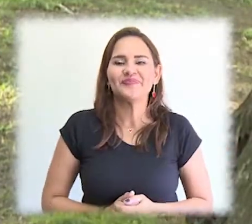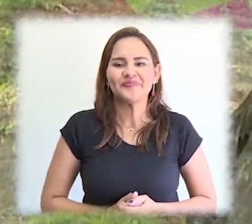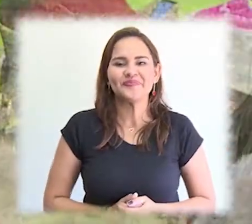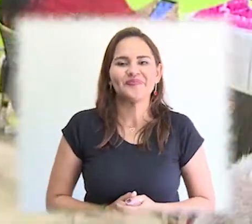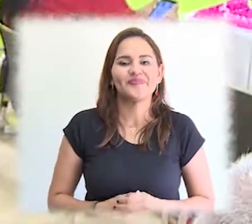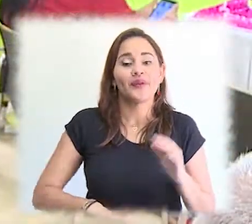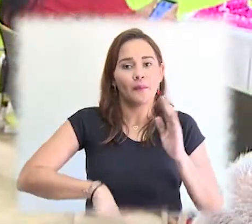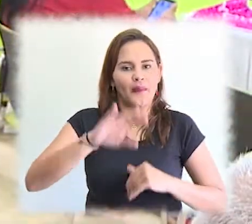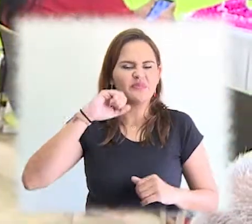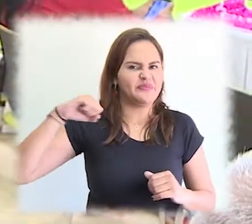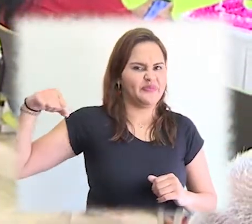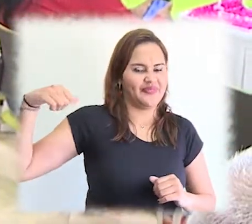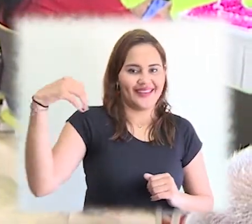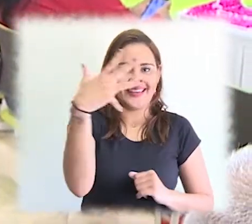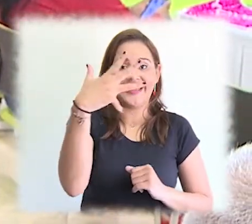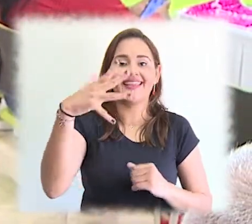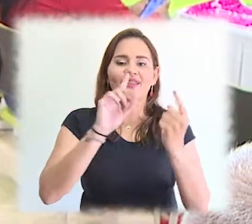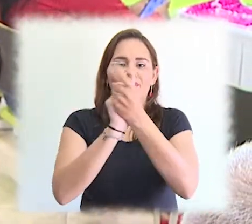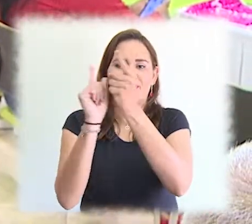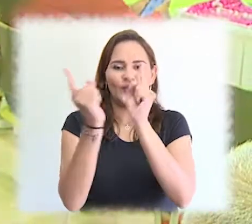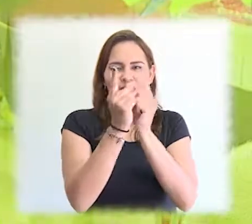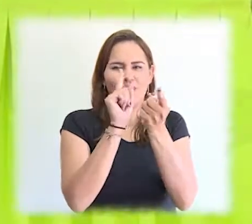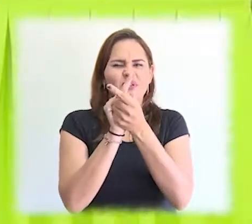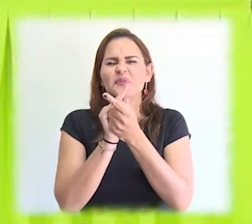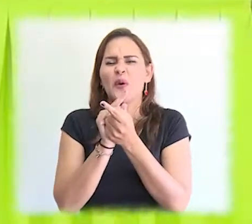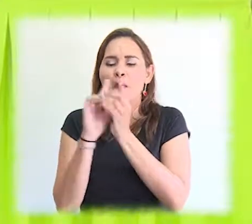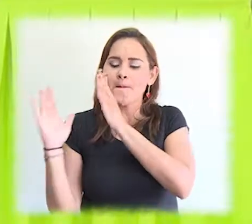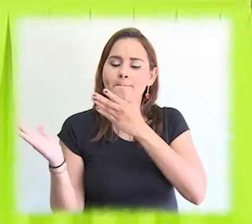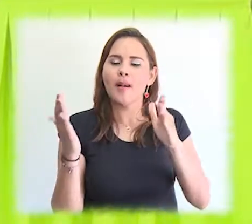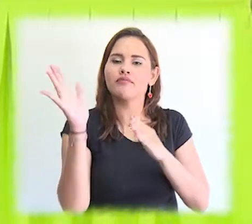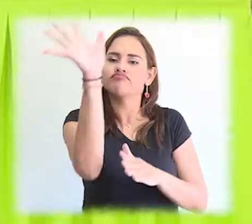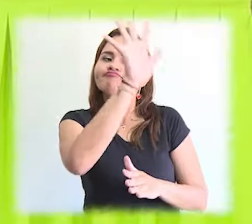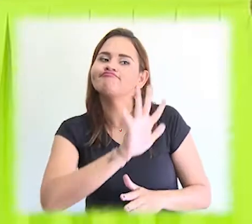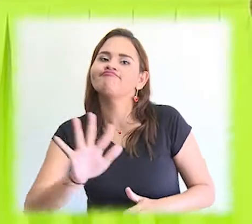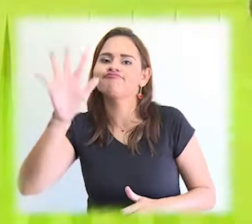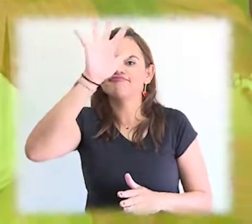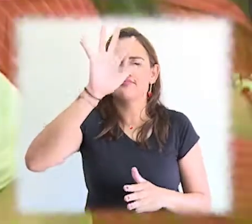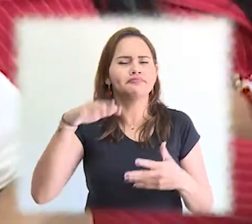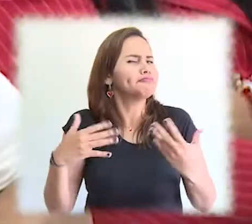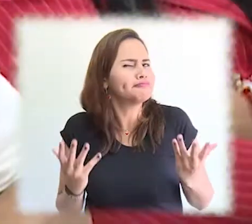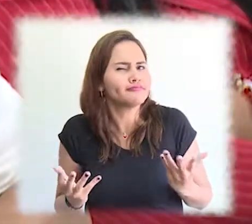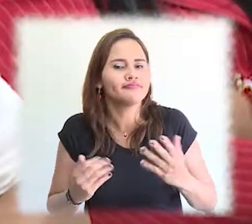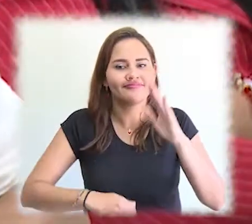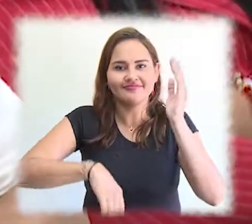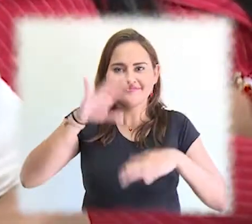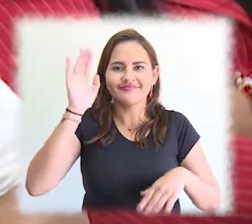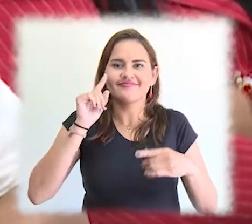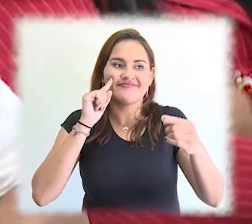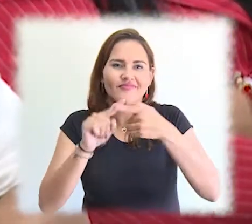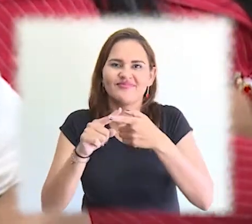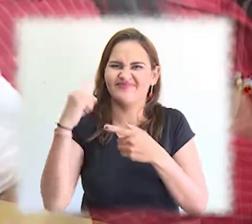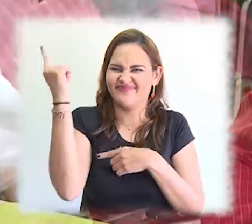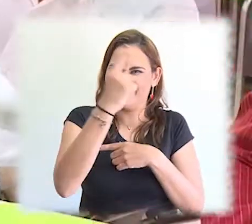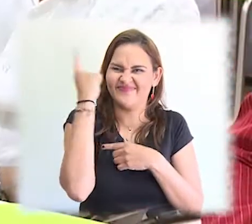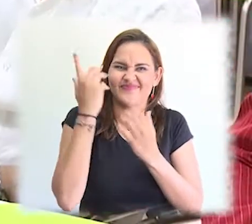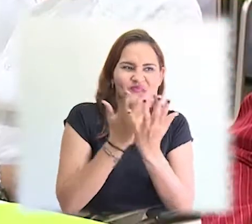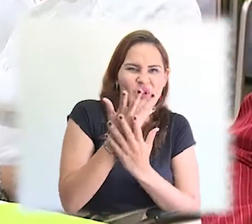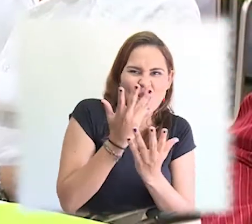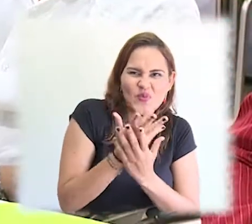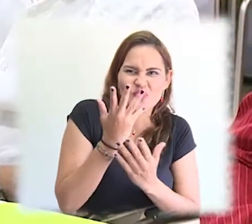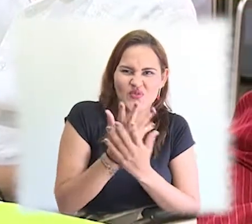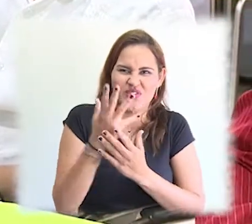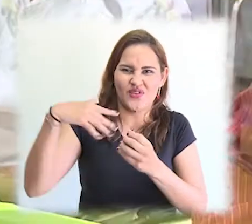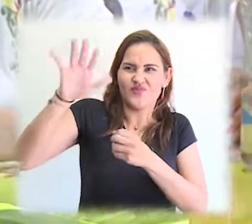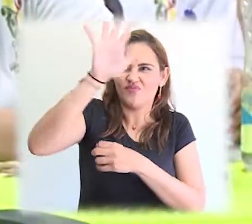Planeación. La Universidad del Magdalena, en alianza con el Consejo Nacional de Planeación, fue anfitriona del quinto encuentro regional